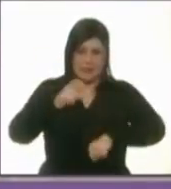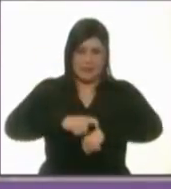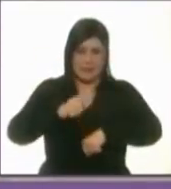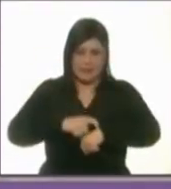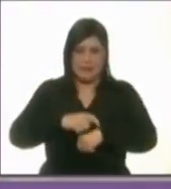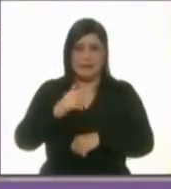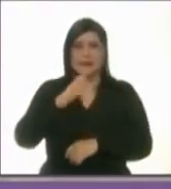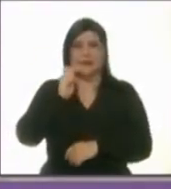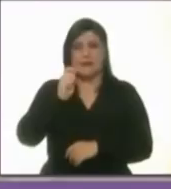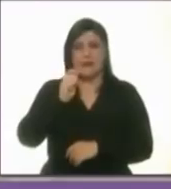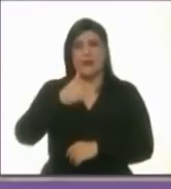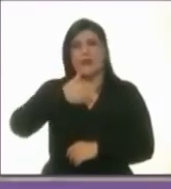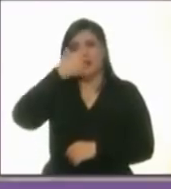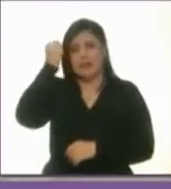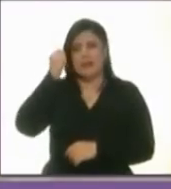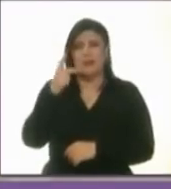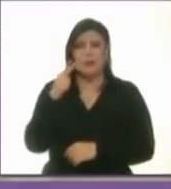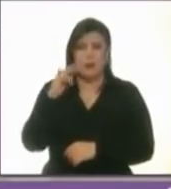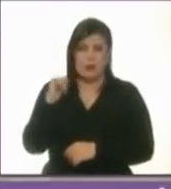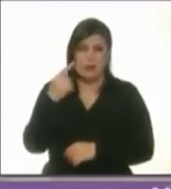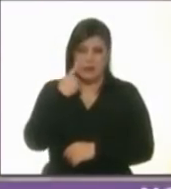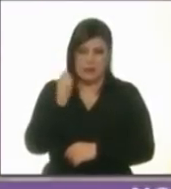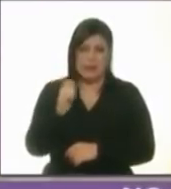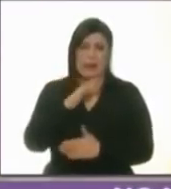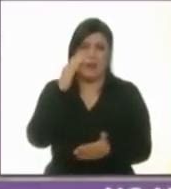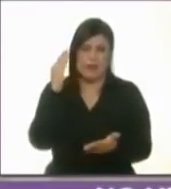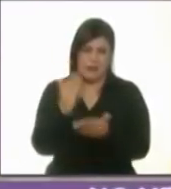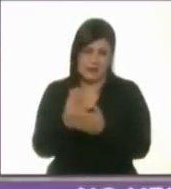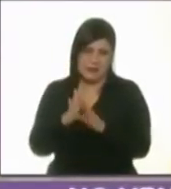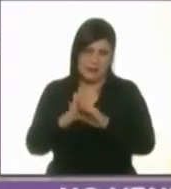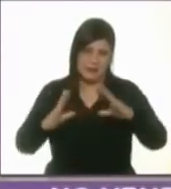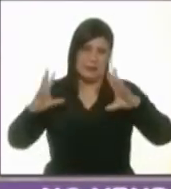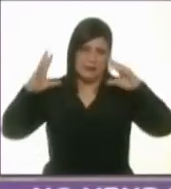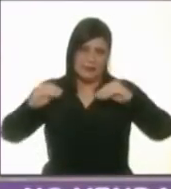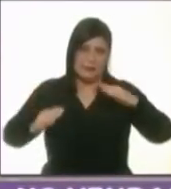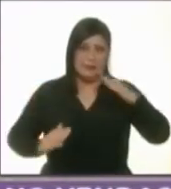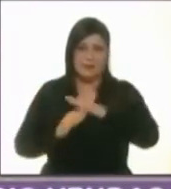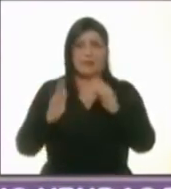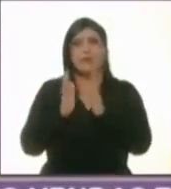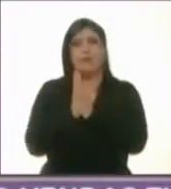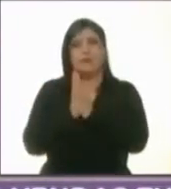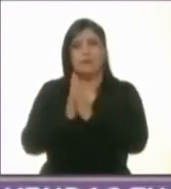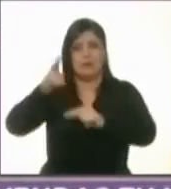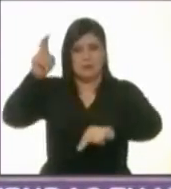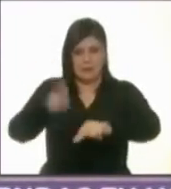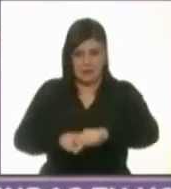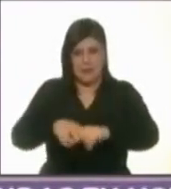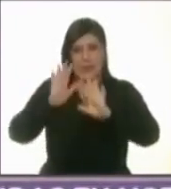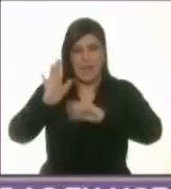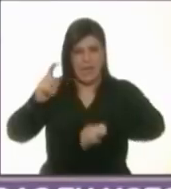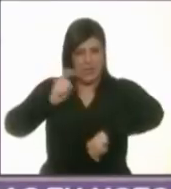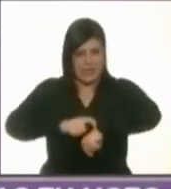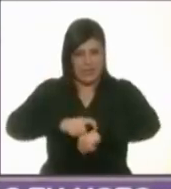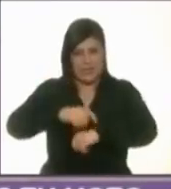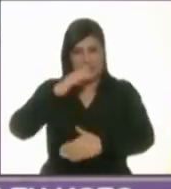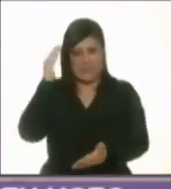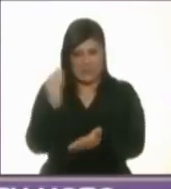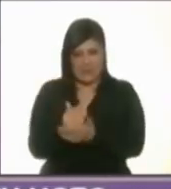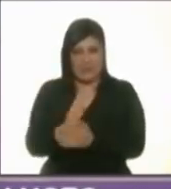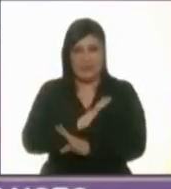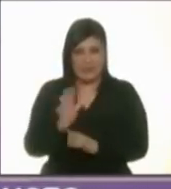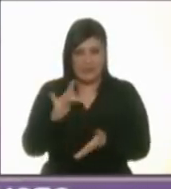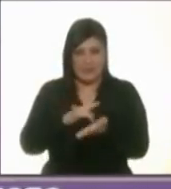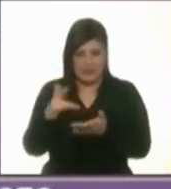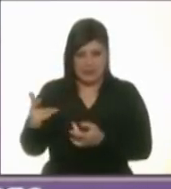Candidata Purificación Carpinteiro se acabó el Candidata, por favor tome su asiento se acabó su tiempo muchísimas gracias. Le